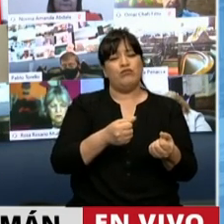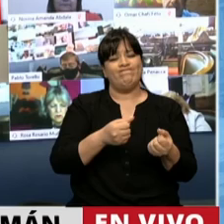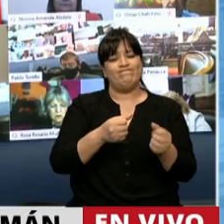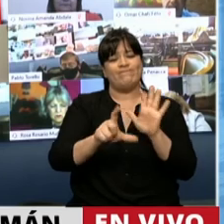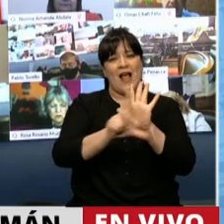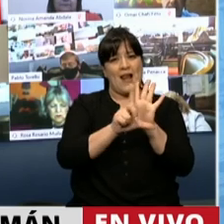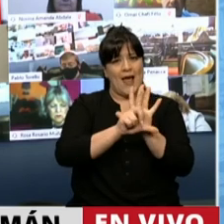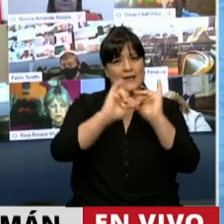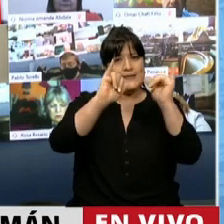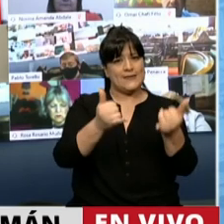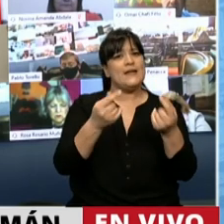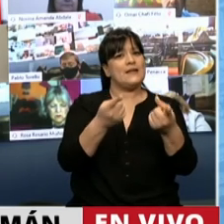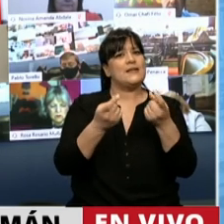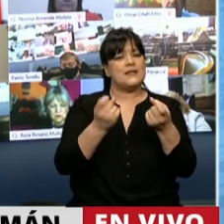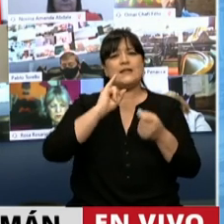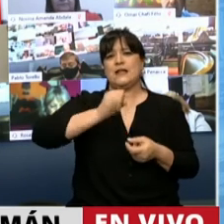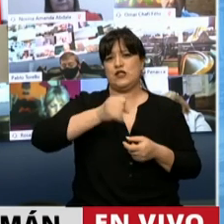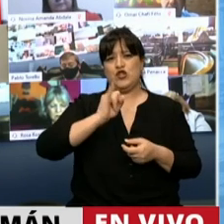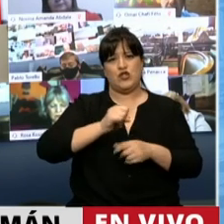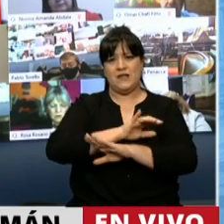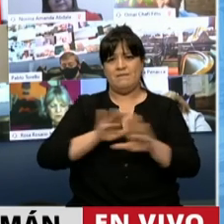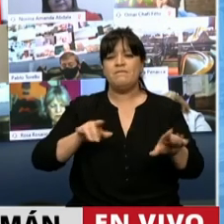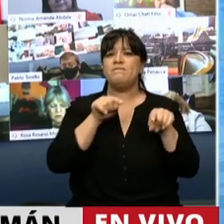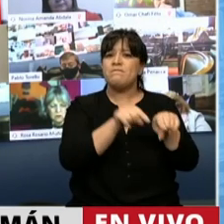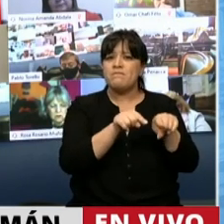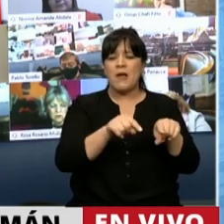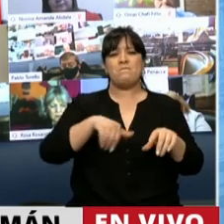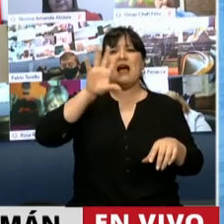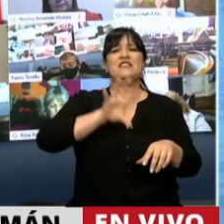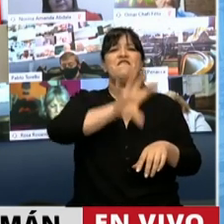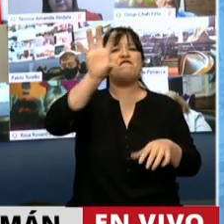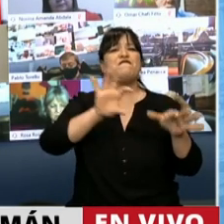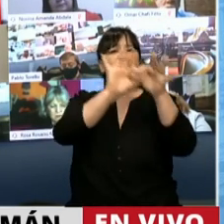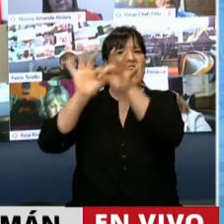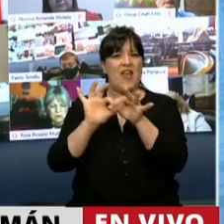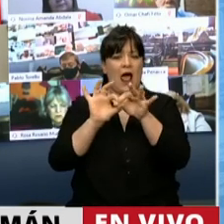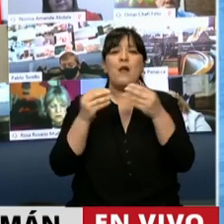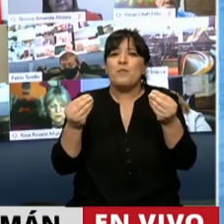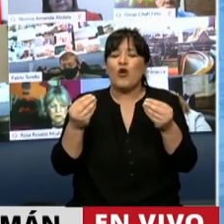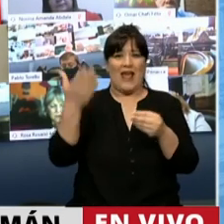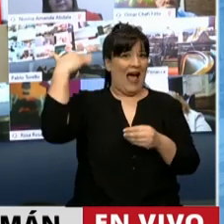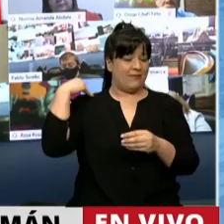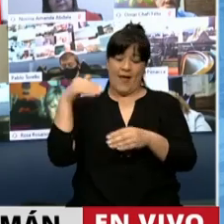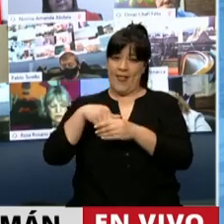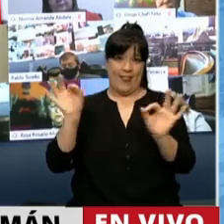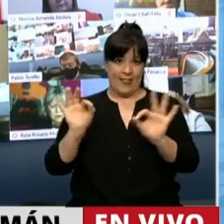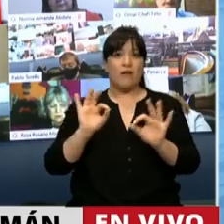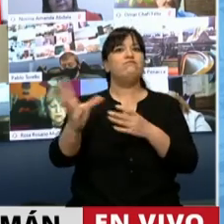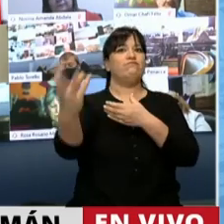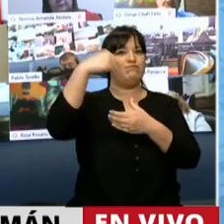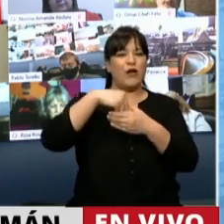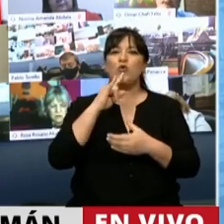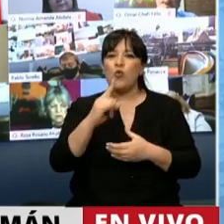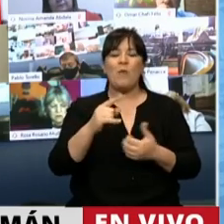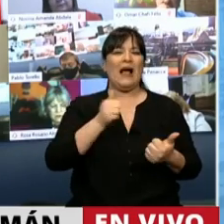necesaria y que tiene un corte netamente federal al haber incorporado, porque no estaba incorporado, a la provincia de